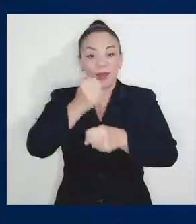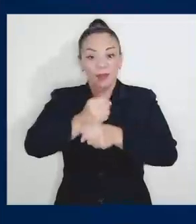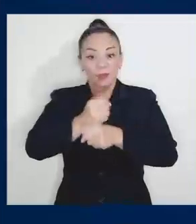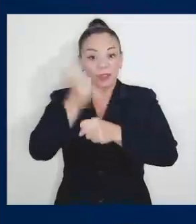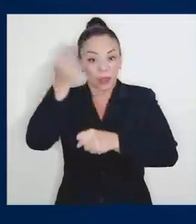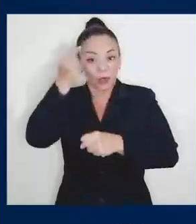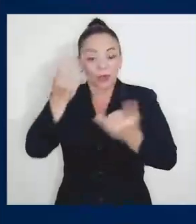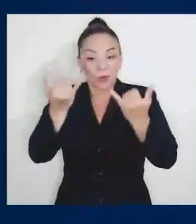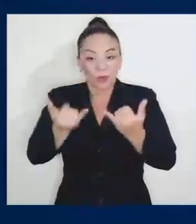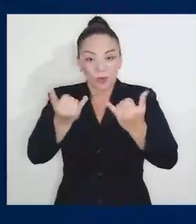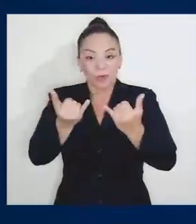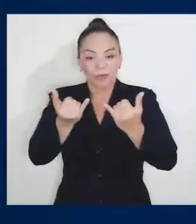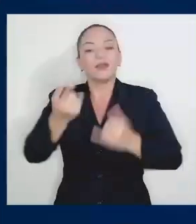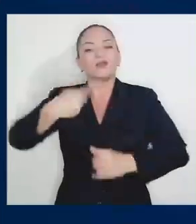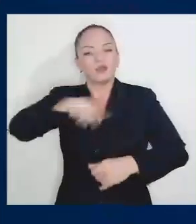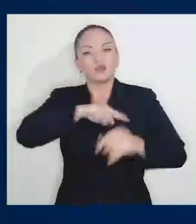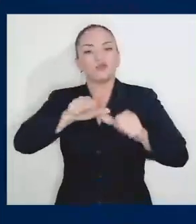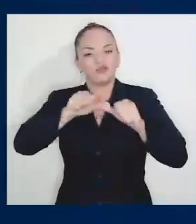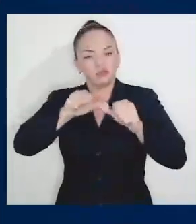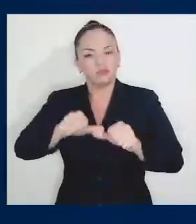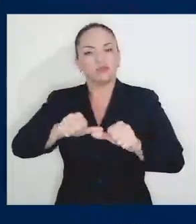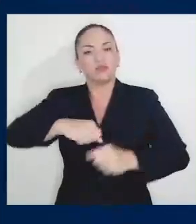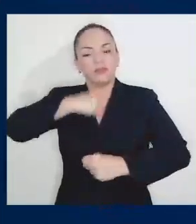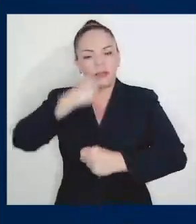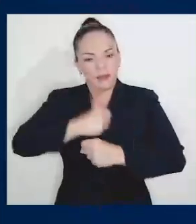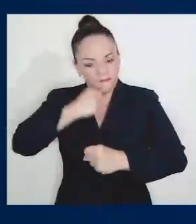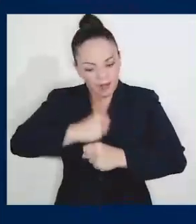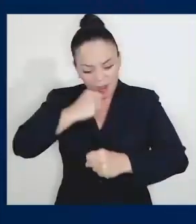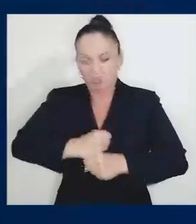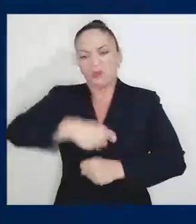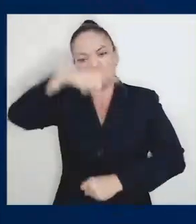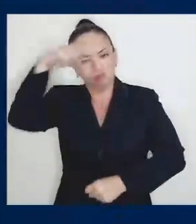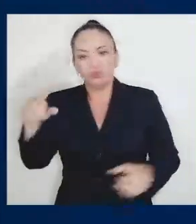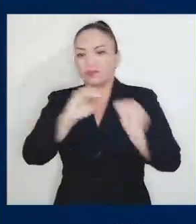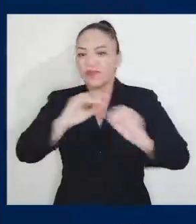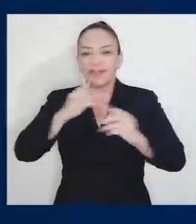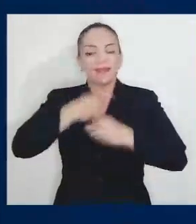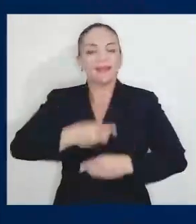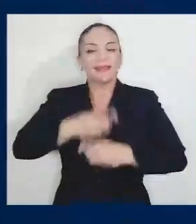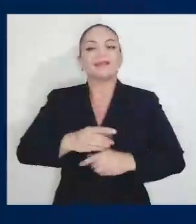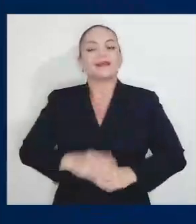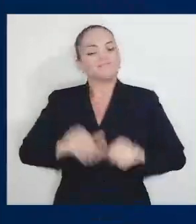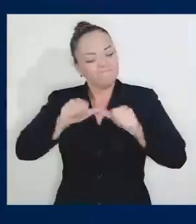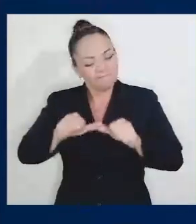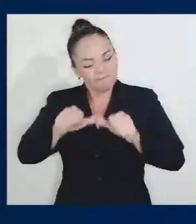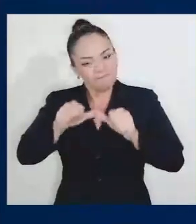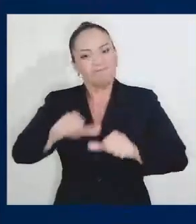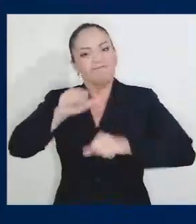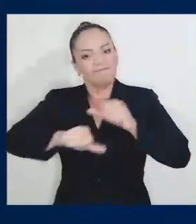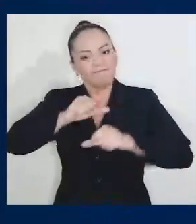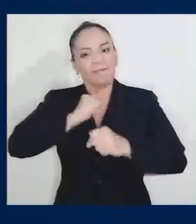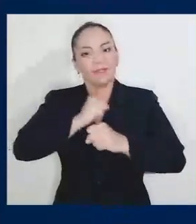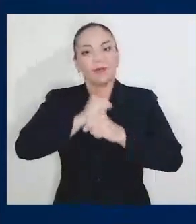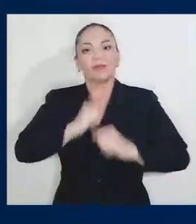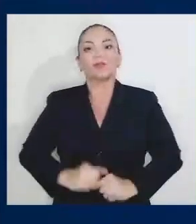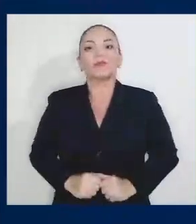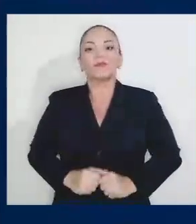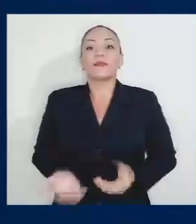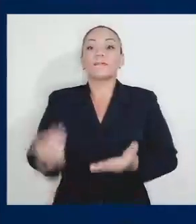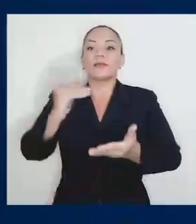seguiremos trabajando sin descanso por recuperar y